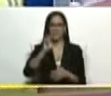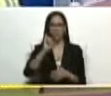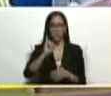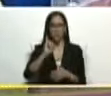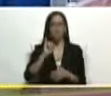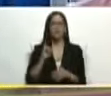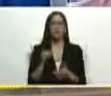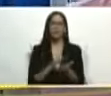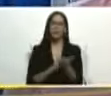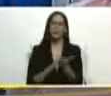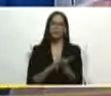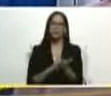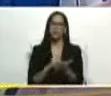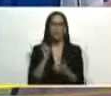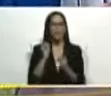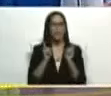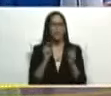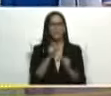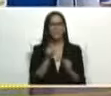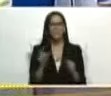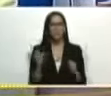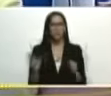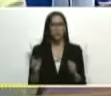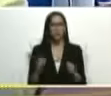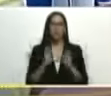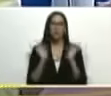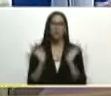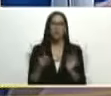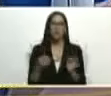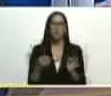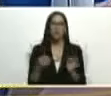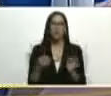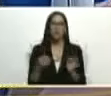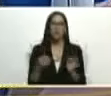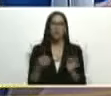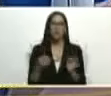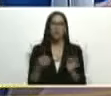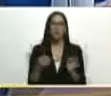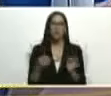para la recuperación de aquellas personas que de alguna manera tengan un problema